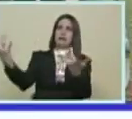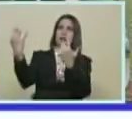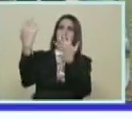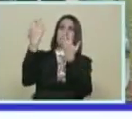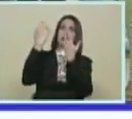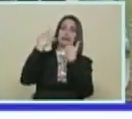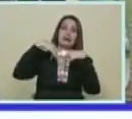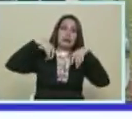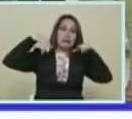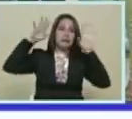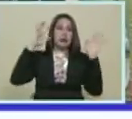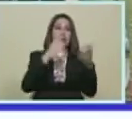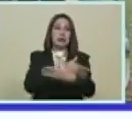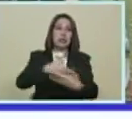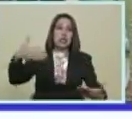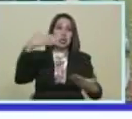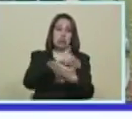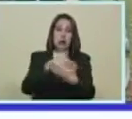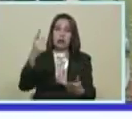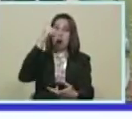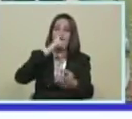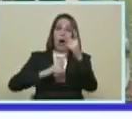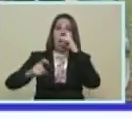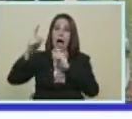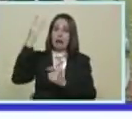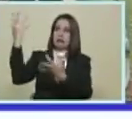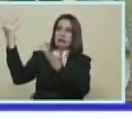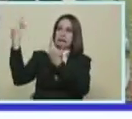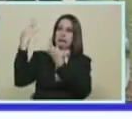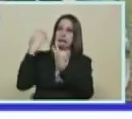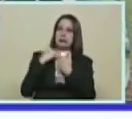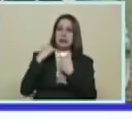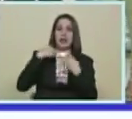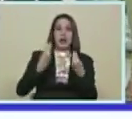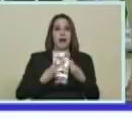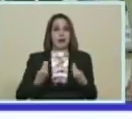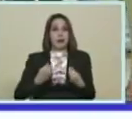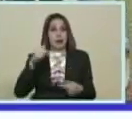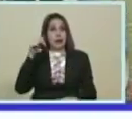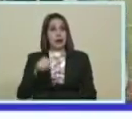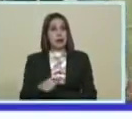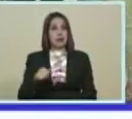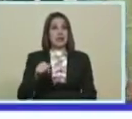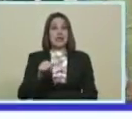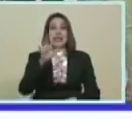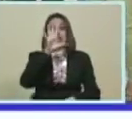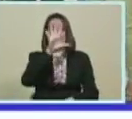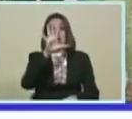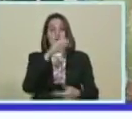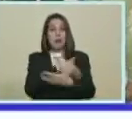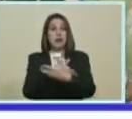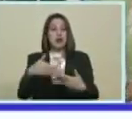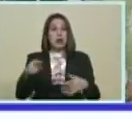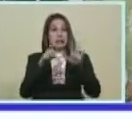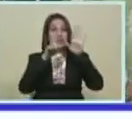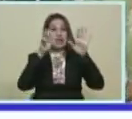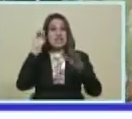Miles y miles De colombianos Se vienen todos los años A vivir aquí Viven 5 millones De 600 mil De Aquí